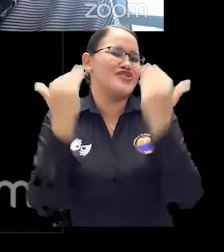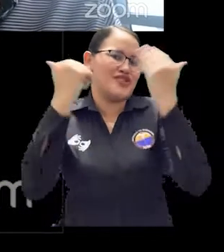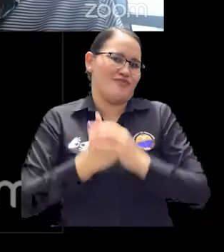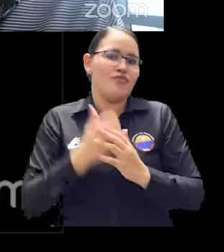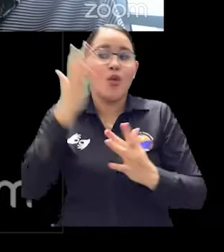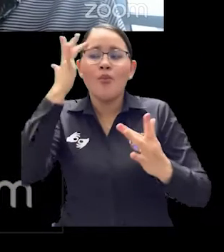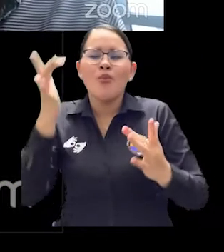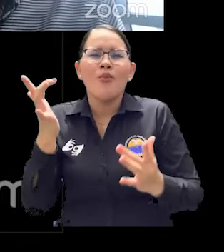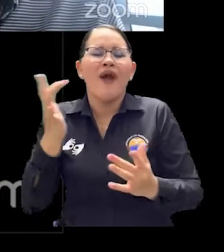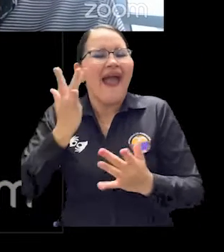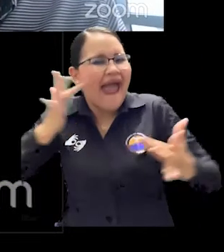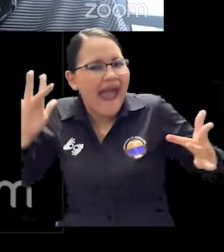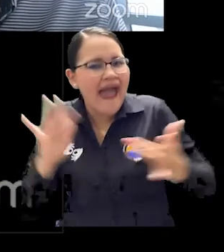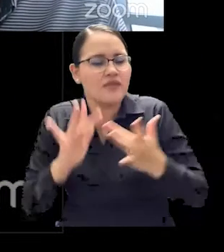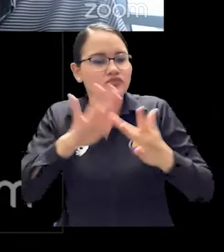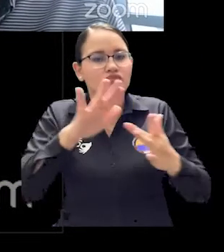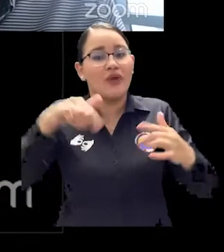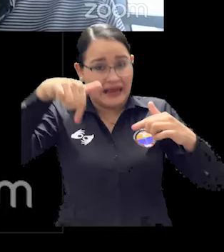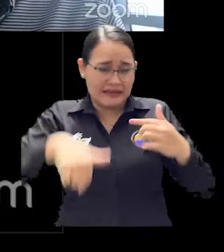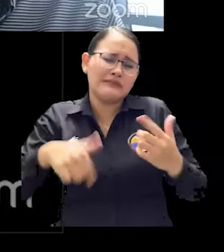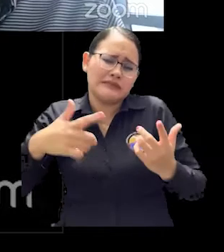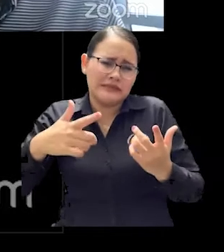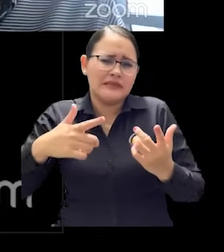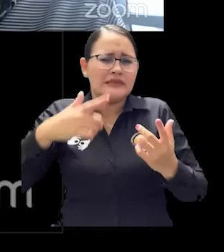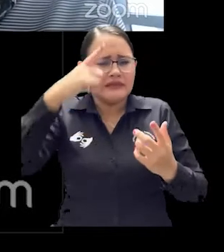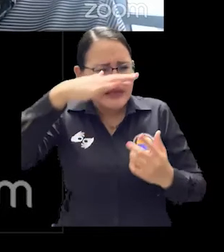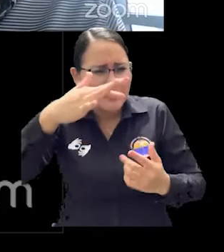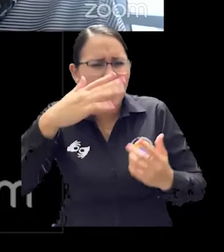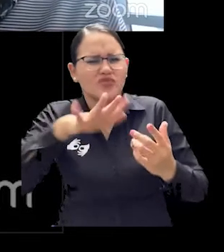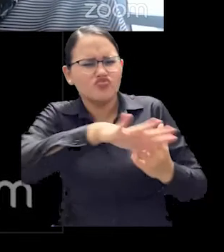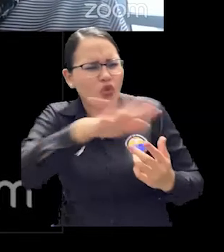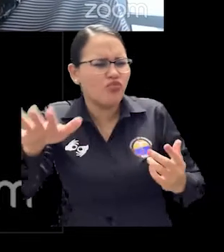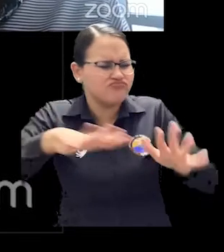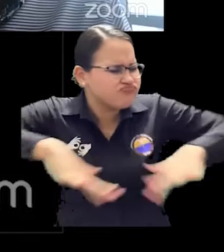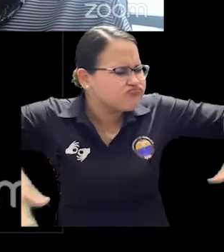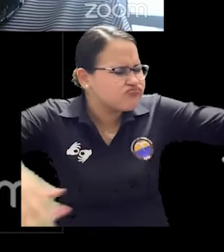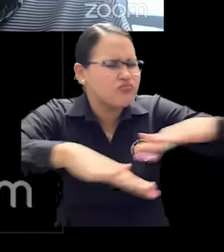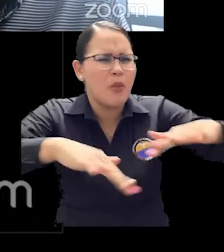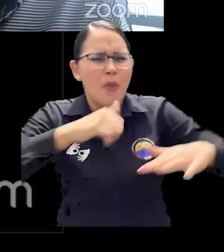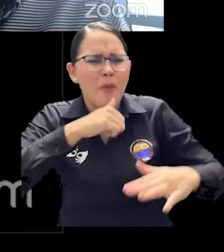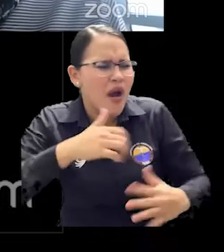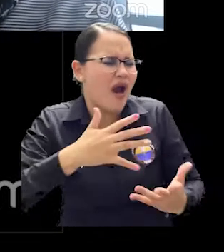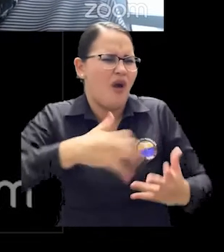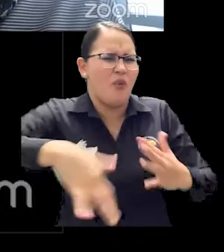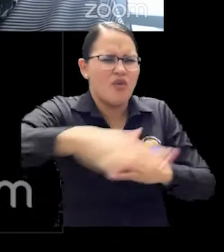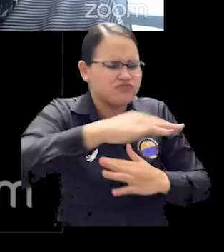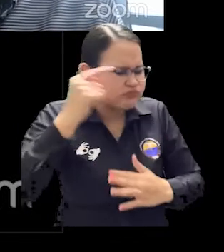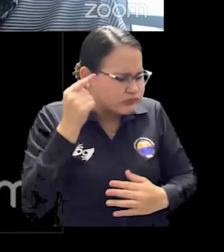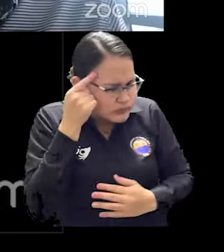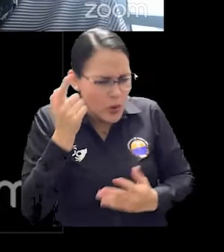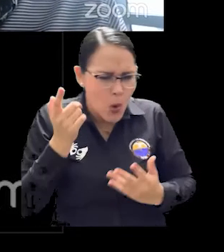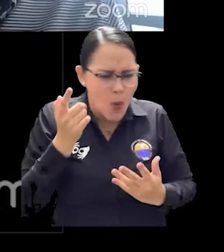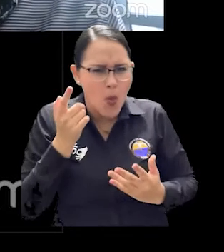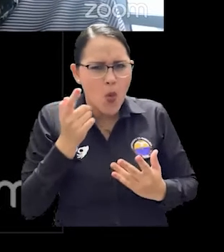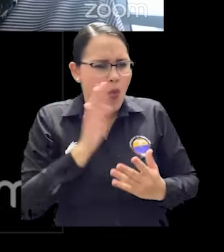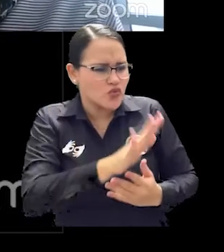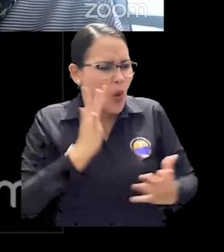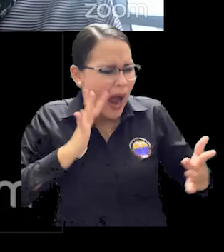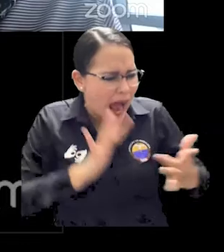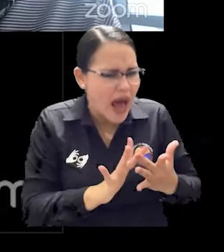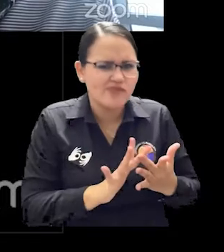puertos pesqueros que se toma información. Y el profesor Manjarres inició el envío de dos